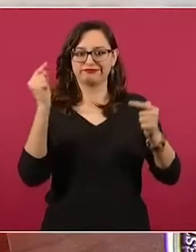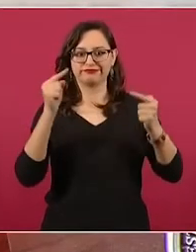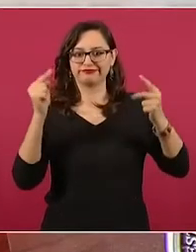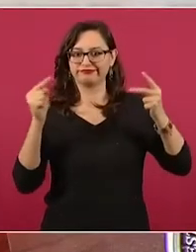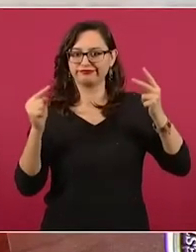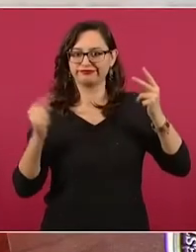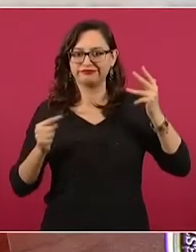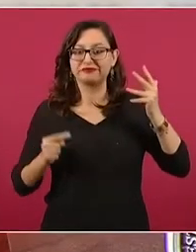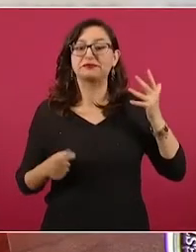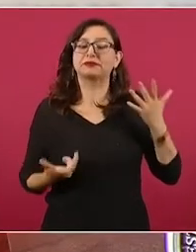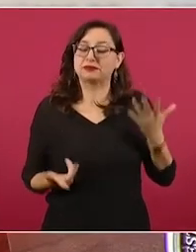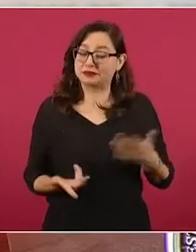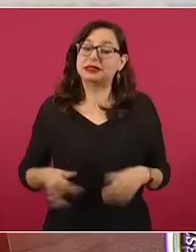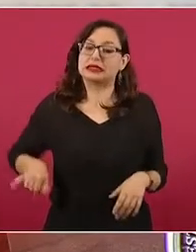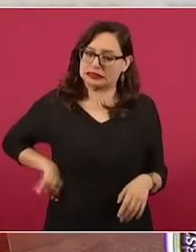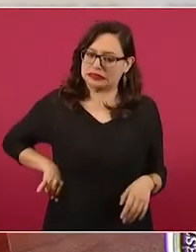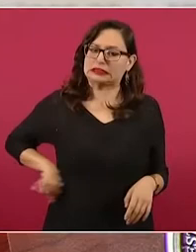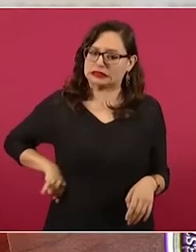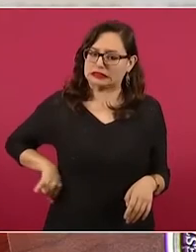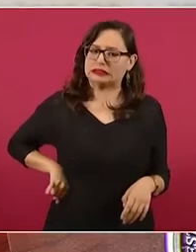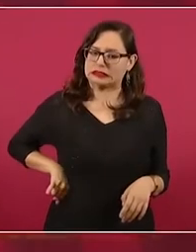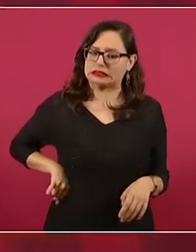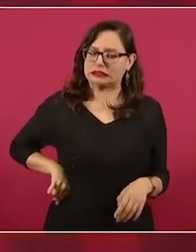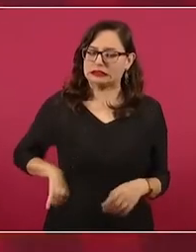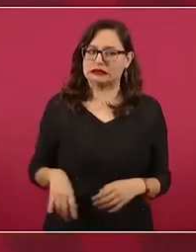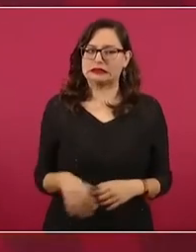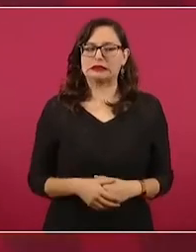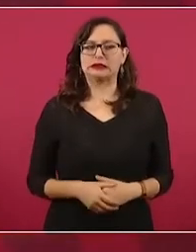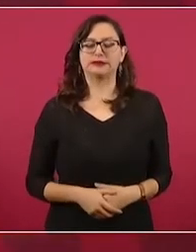y muy interesante. Miren,